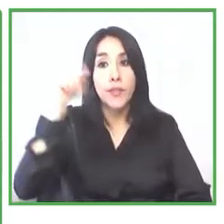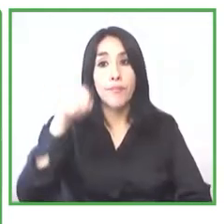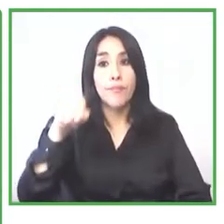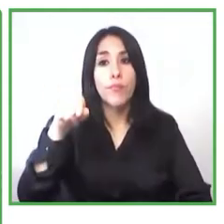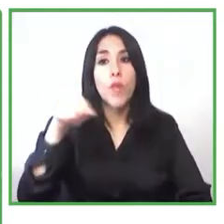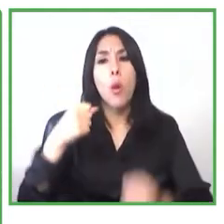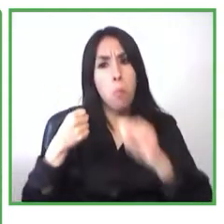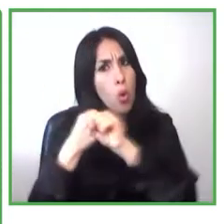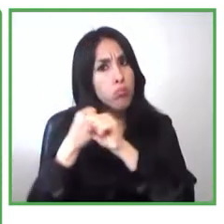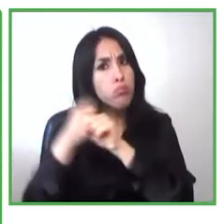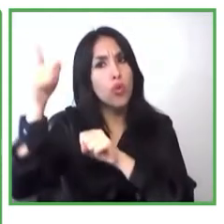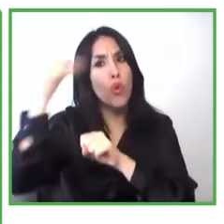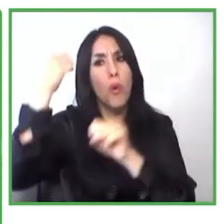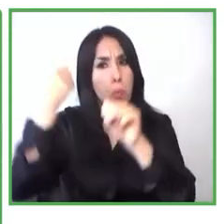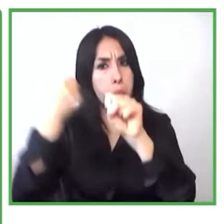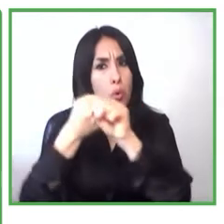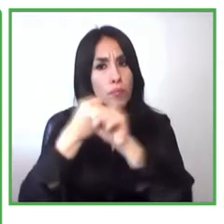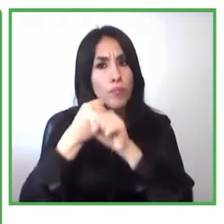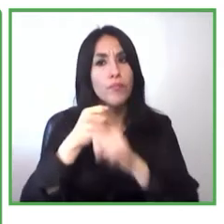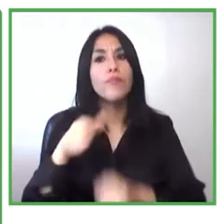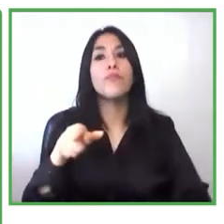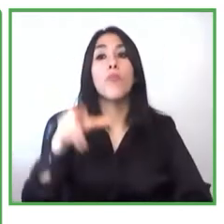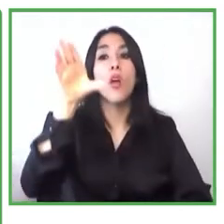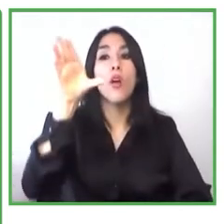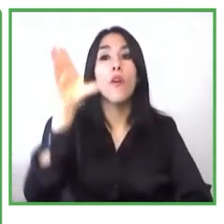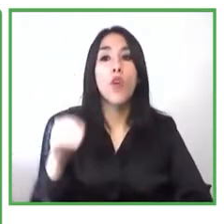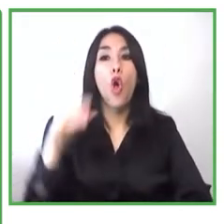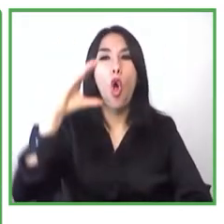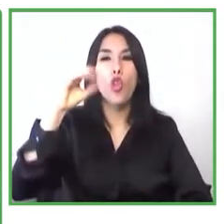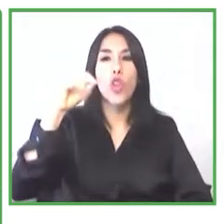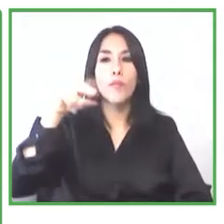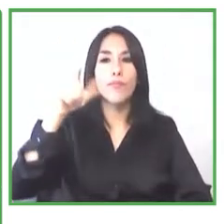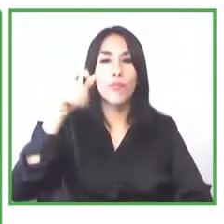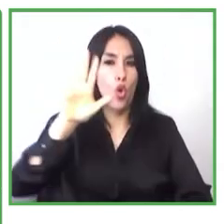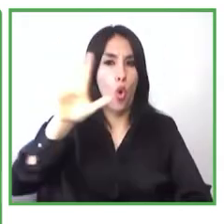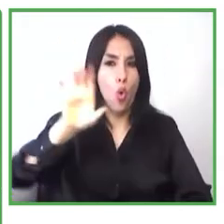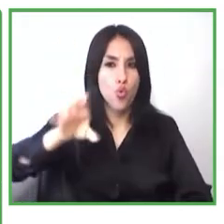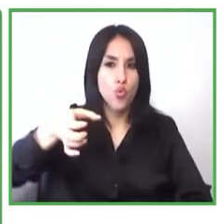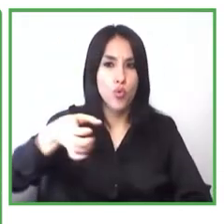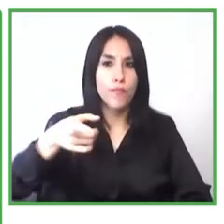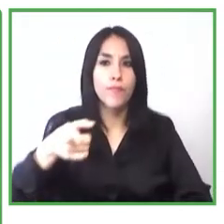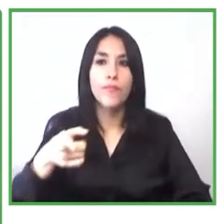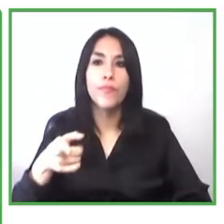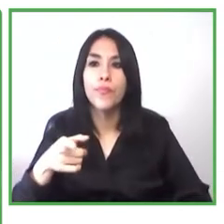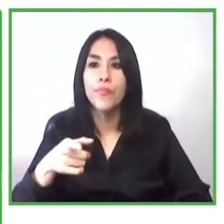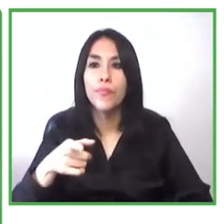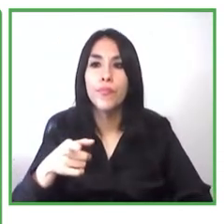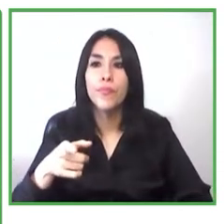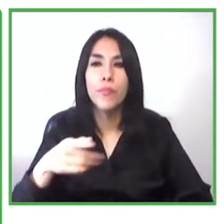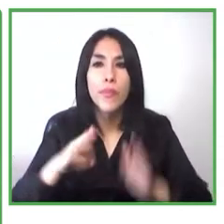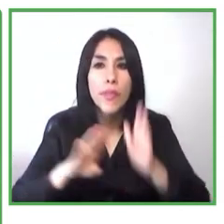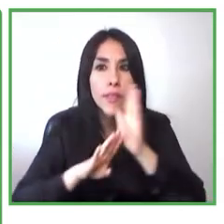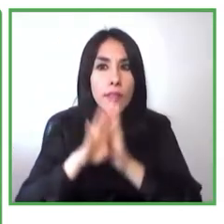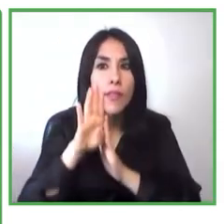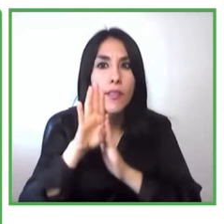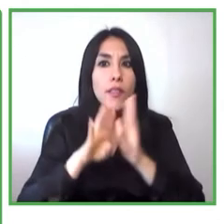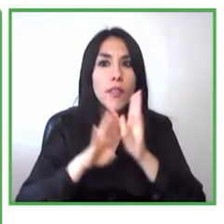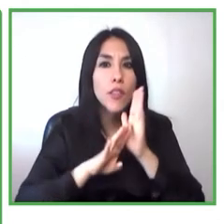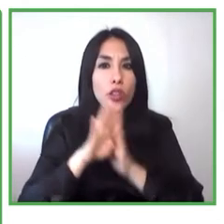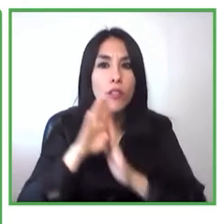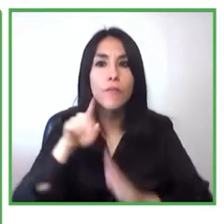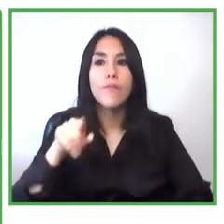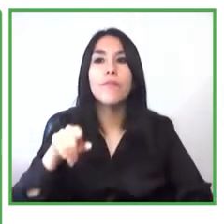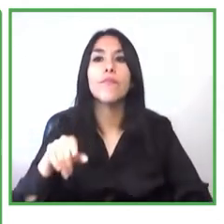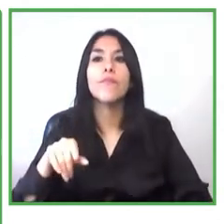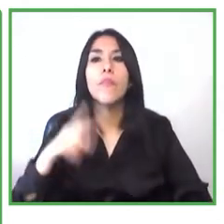datos donde podamos ver las personas con discapacidades específicamente cuantas personas